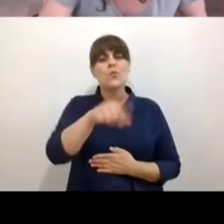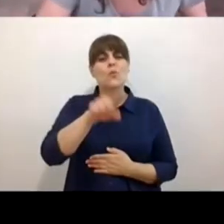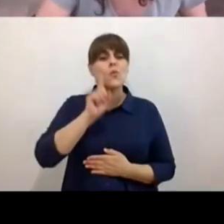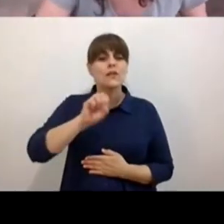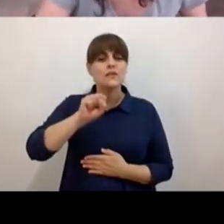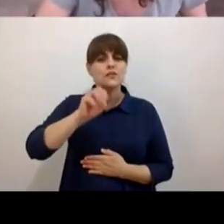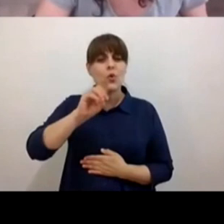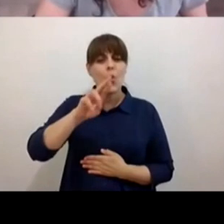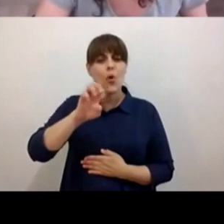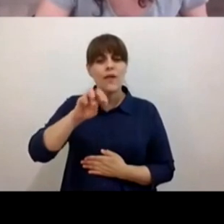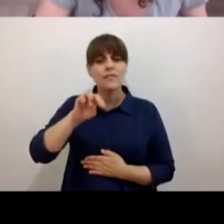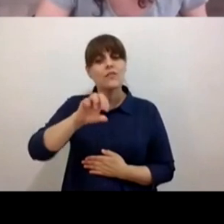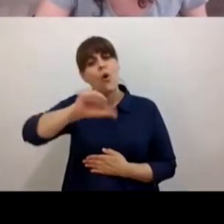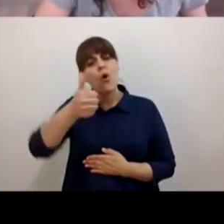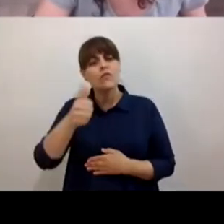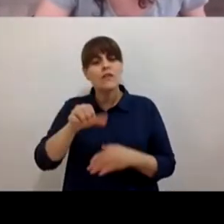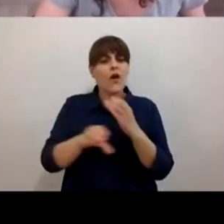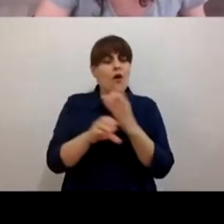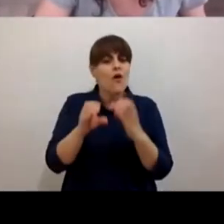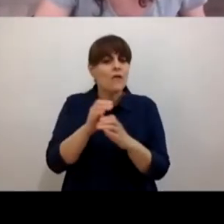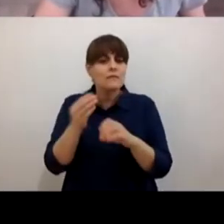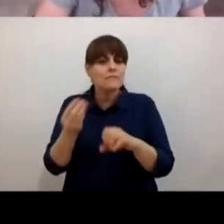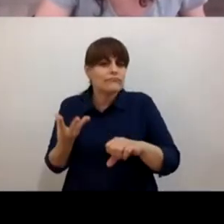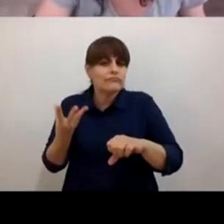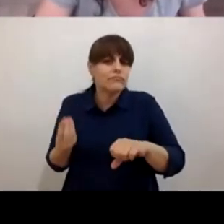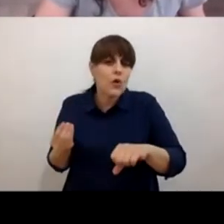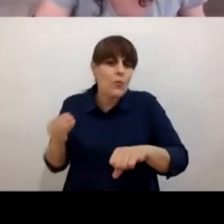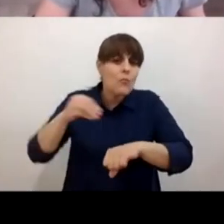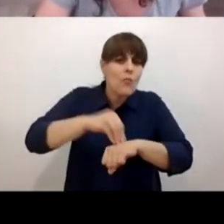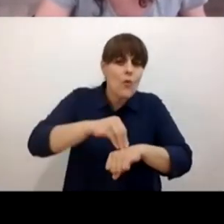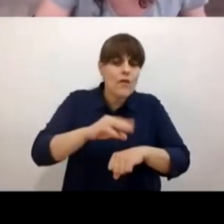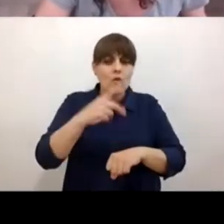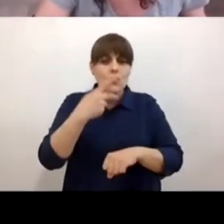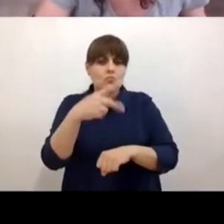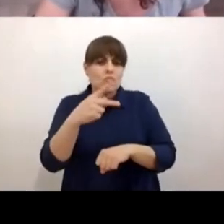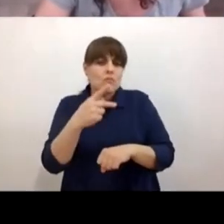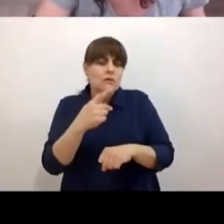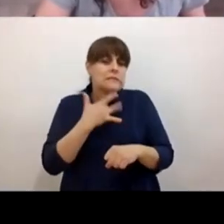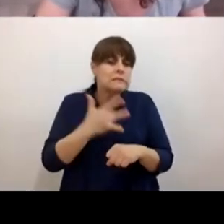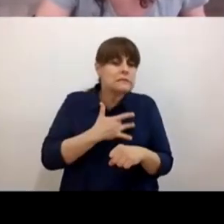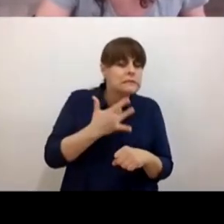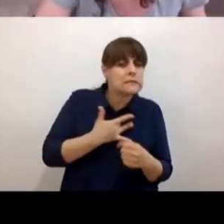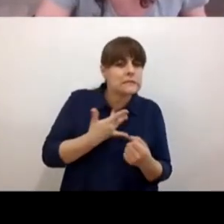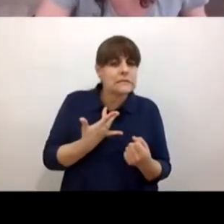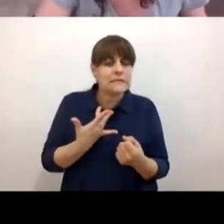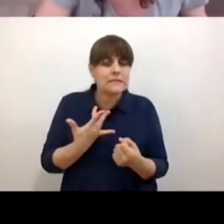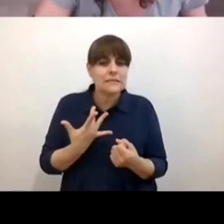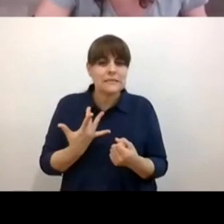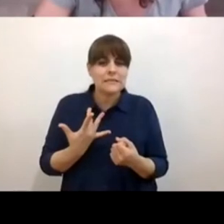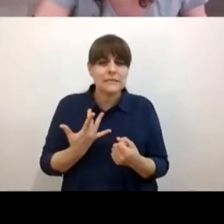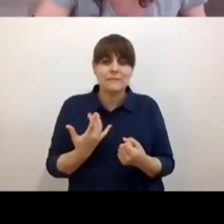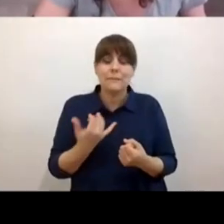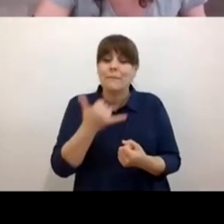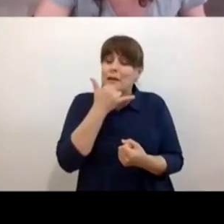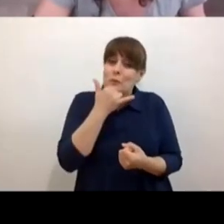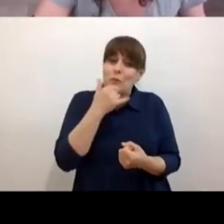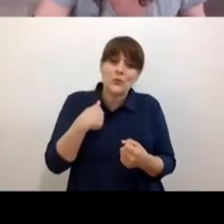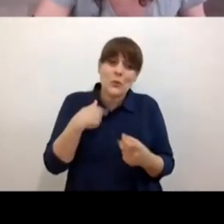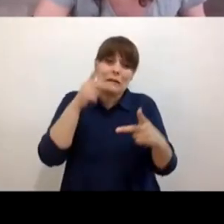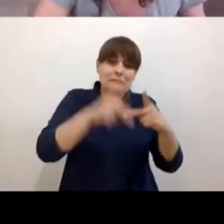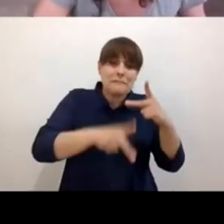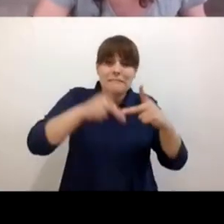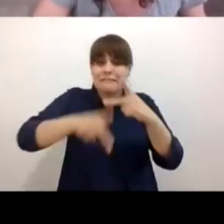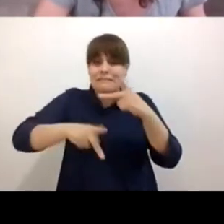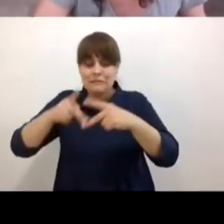adicional que no se haya dicho que resuena en tu corazón me encantaría voy a empezar de malo a cortar tiempos porque de repente